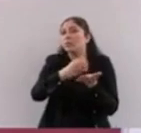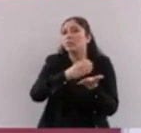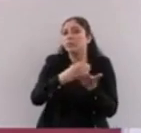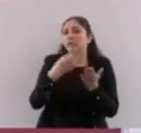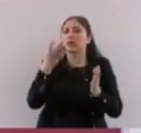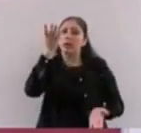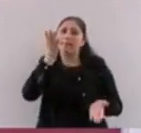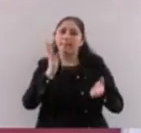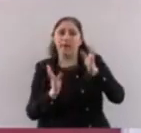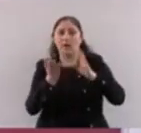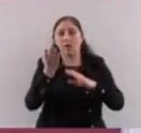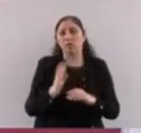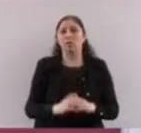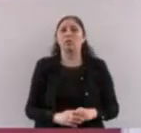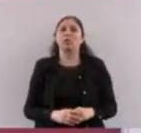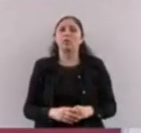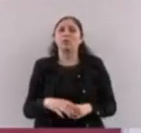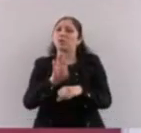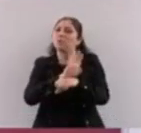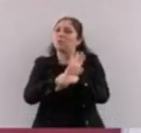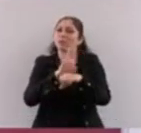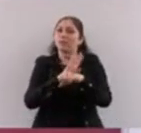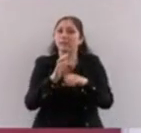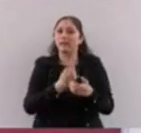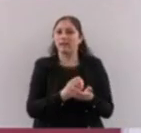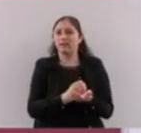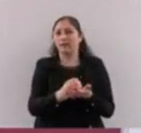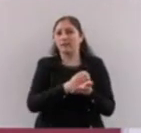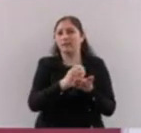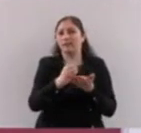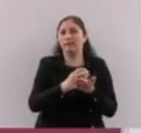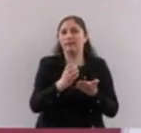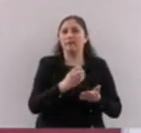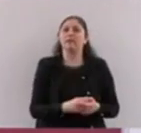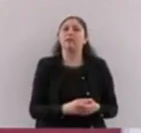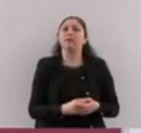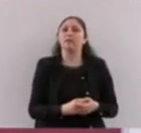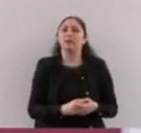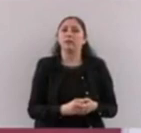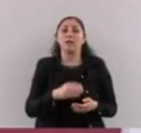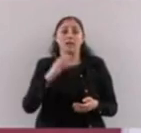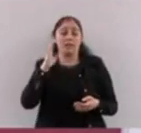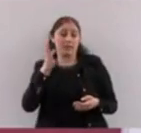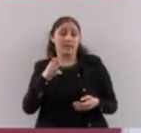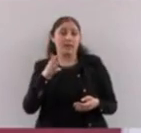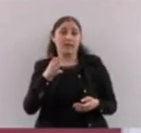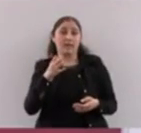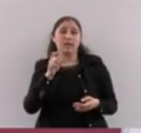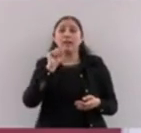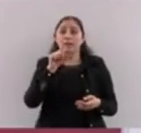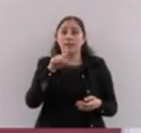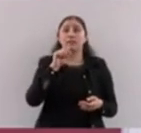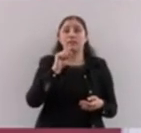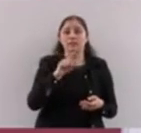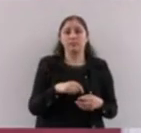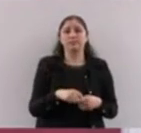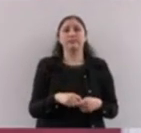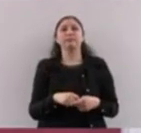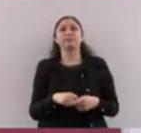del Banco del Bienestar. Su tarjeta estará activa a partir del día de mañana. Y esta